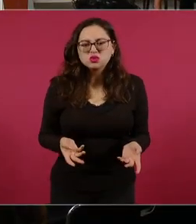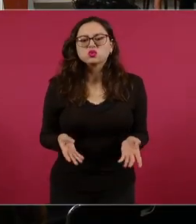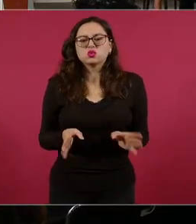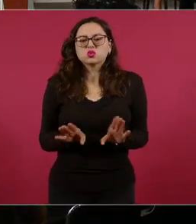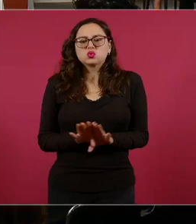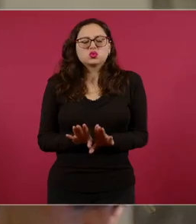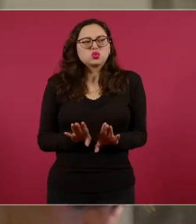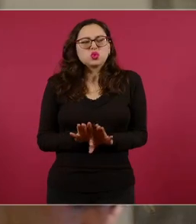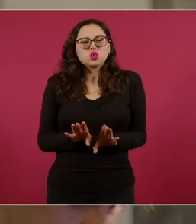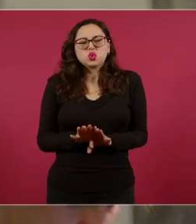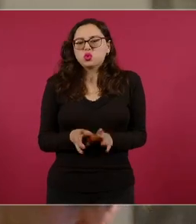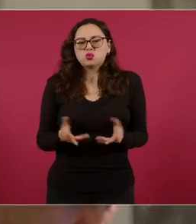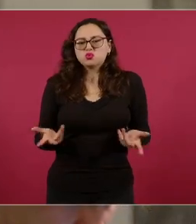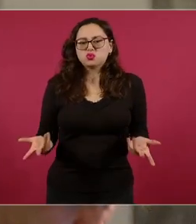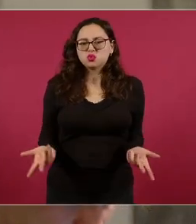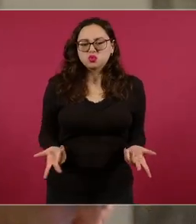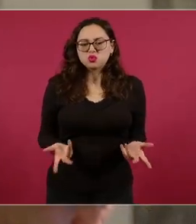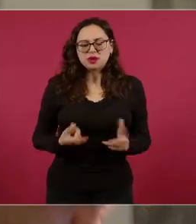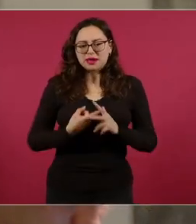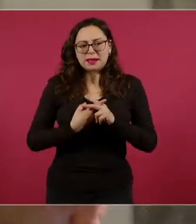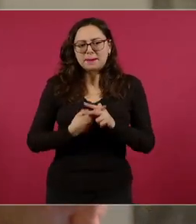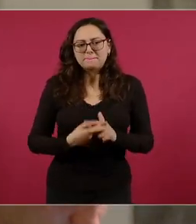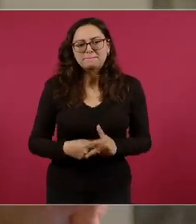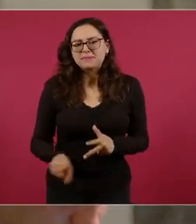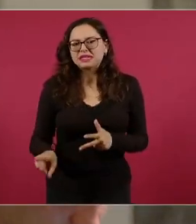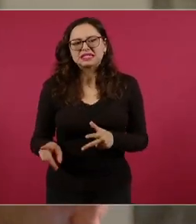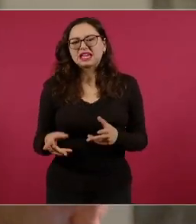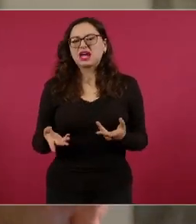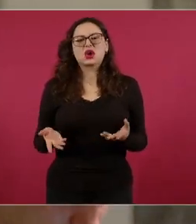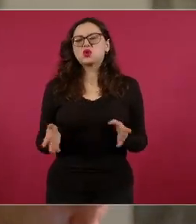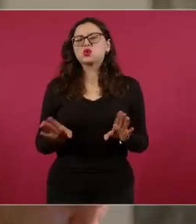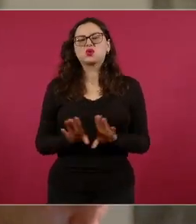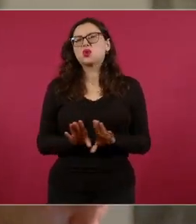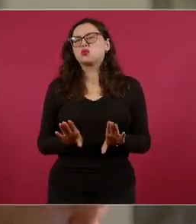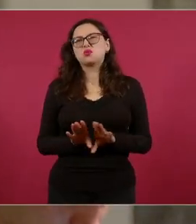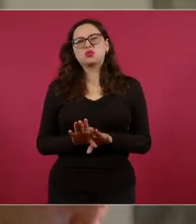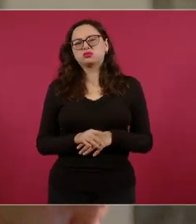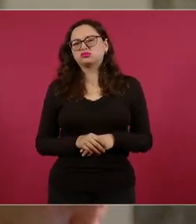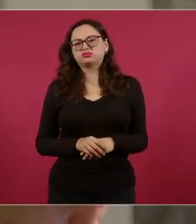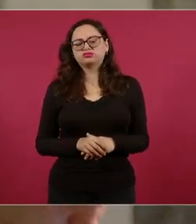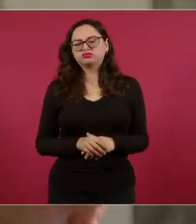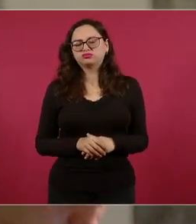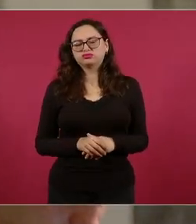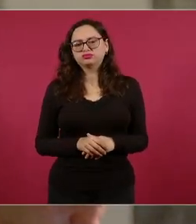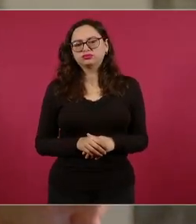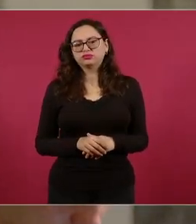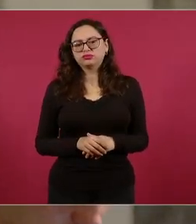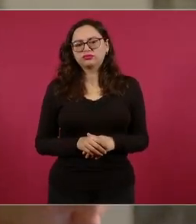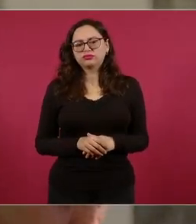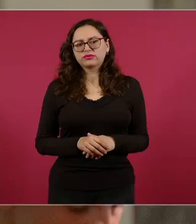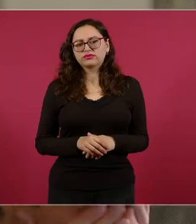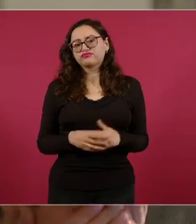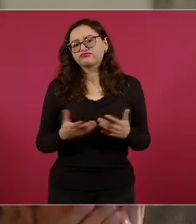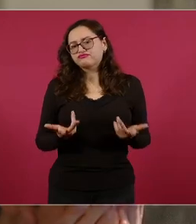se va a hacer, cómo se va a implementar esto para disminuir la